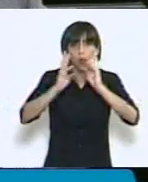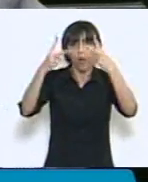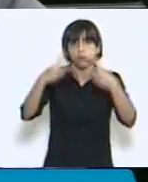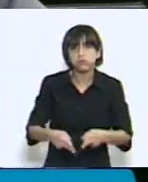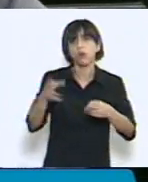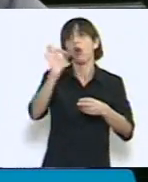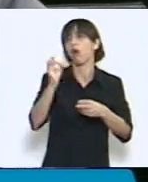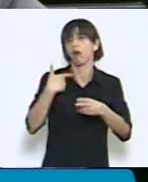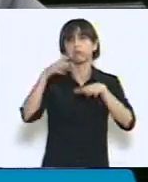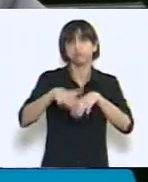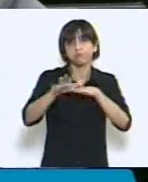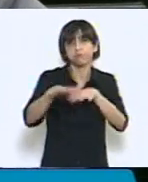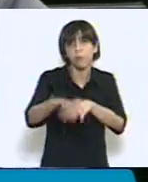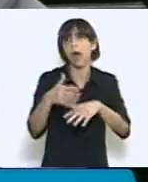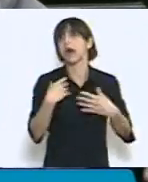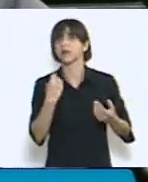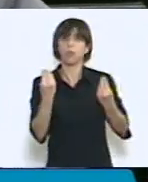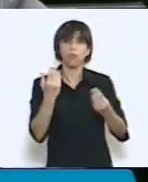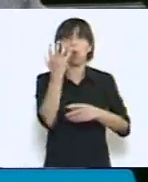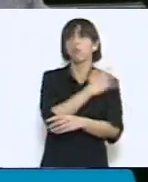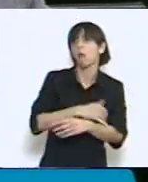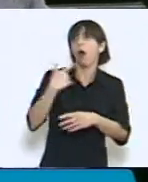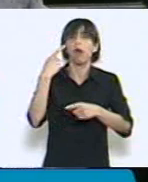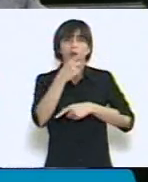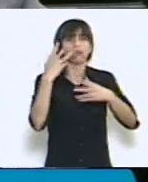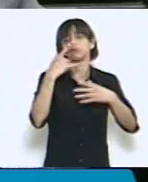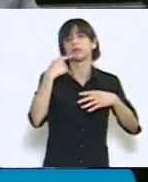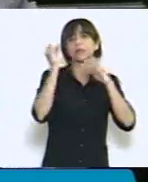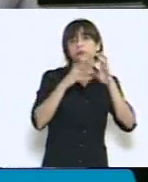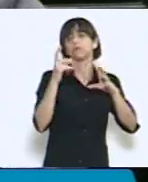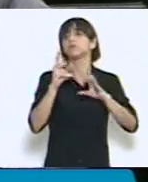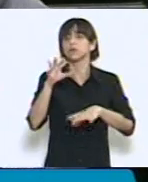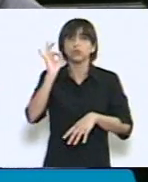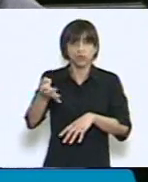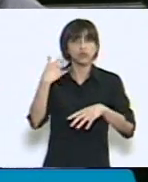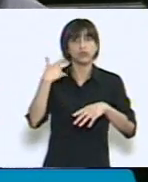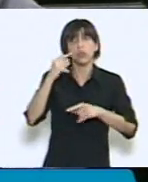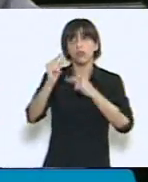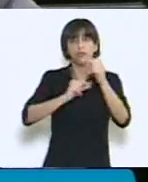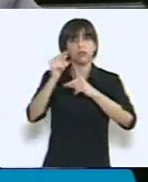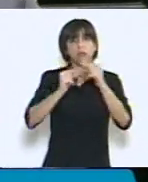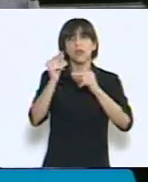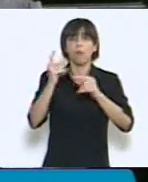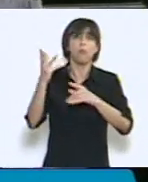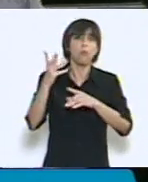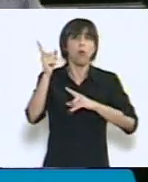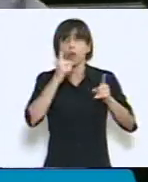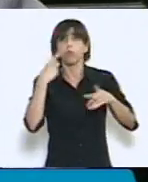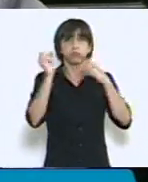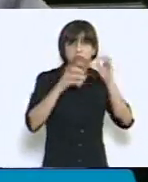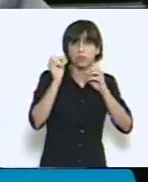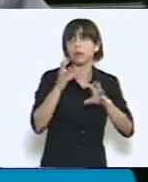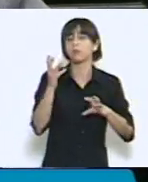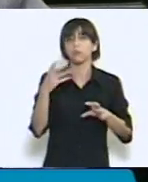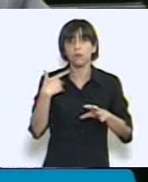marcha contra el hambre y la pobreza, son los que empezaron a implementar, y obviamente después se sumó toda, no sólo la iglesia, la iglesia y todo,